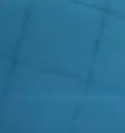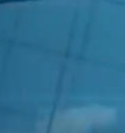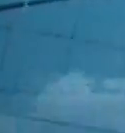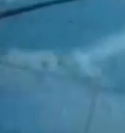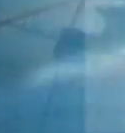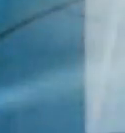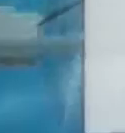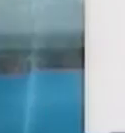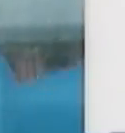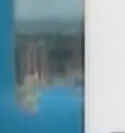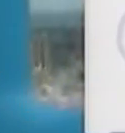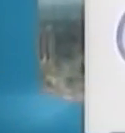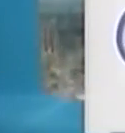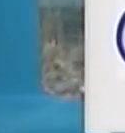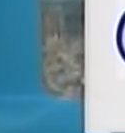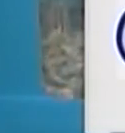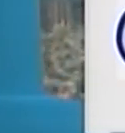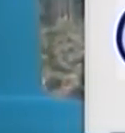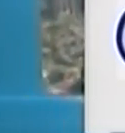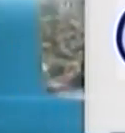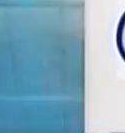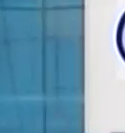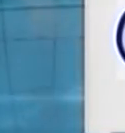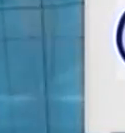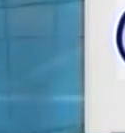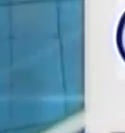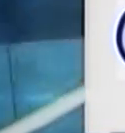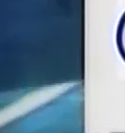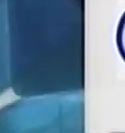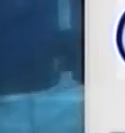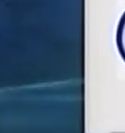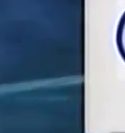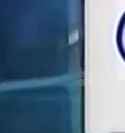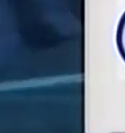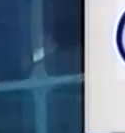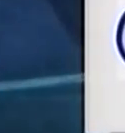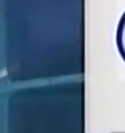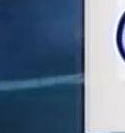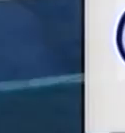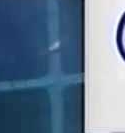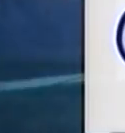Noticiero Cristiano fue presentado por Lácteos Los Colonos